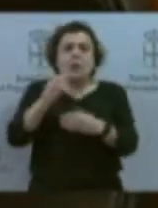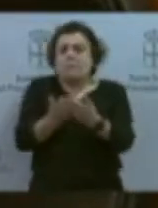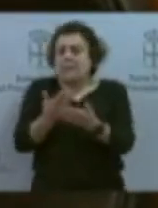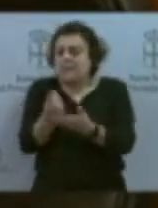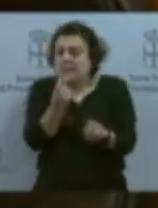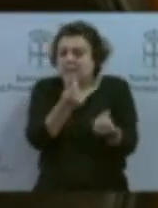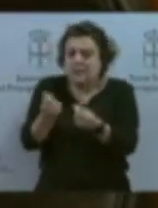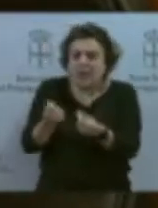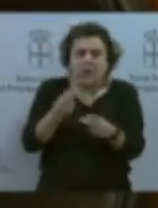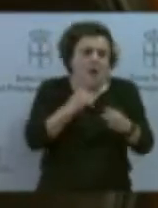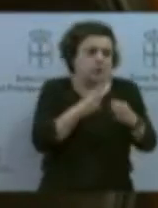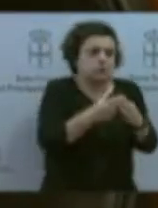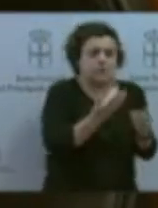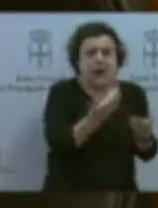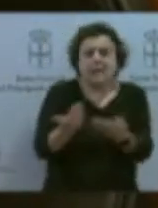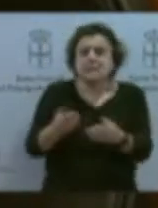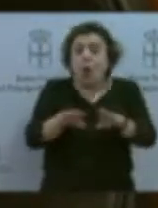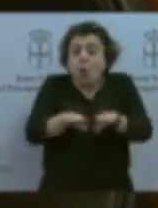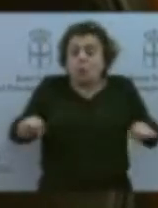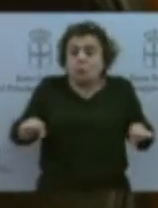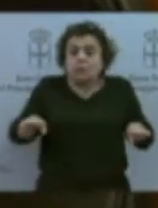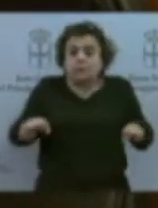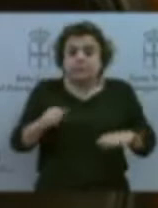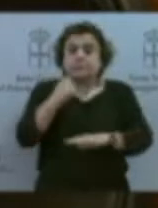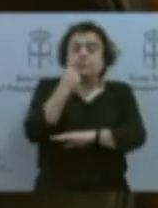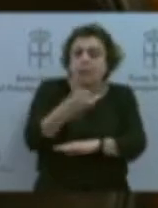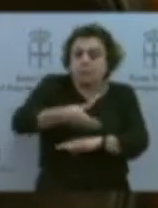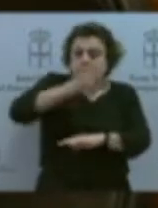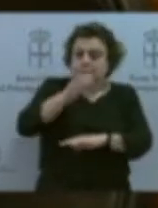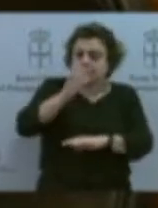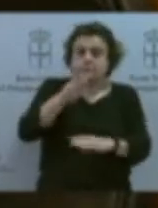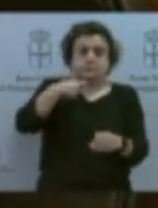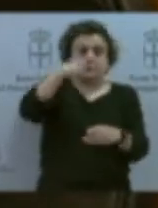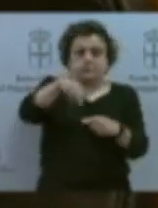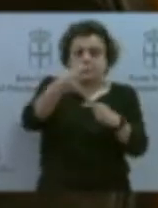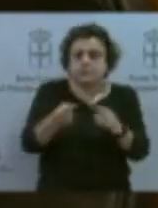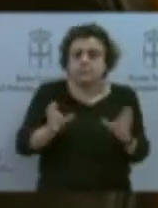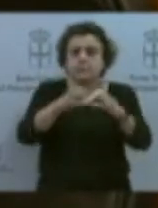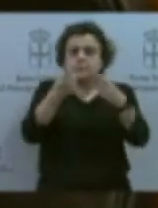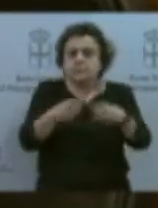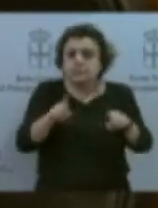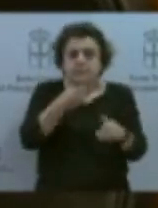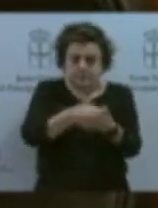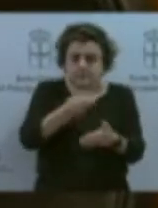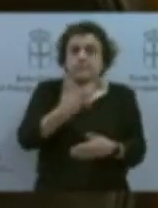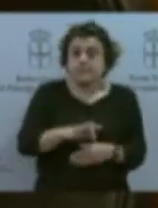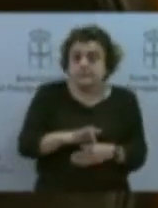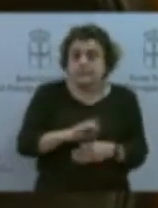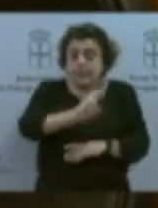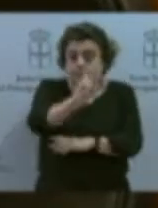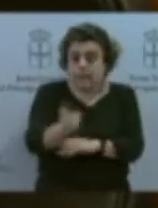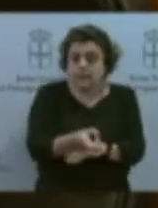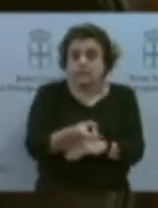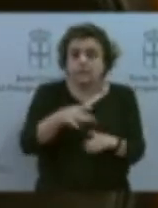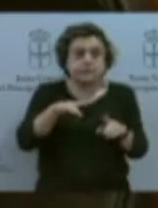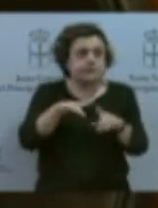saque para pagar les orquestes, etcétera, etcétera. En esta circunstancia en que estamos ahora, con estas limitaciones a lo largo de todo este